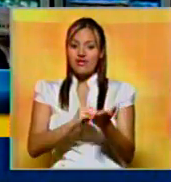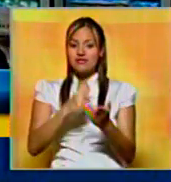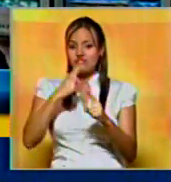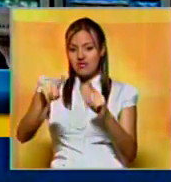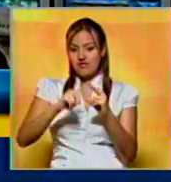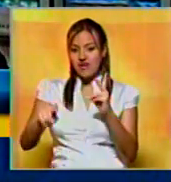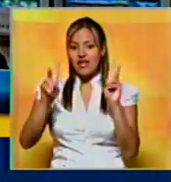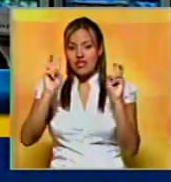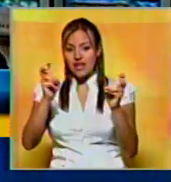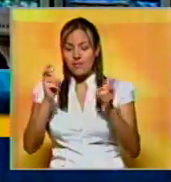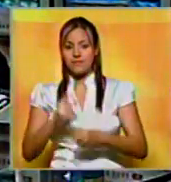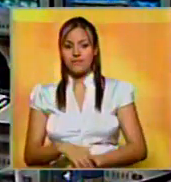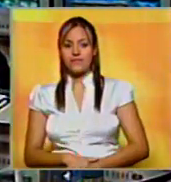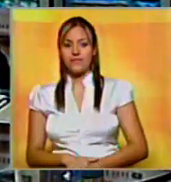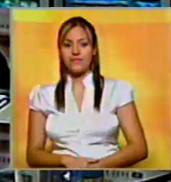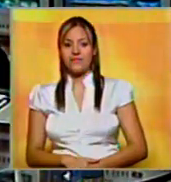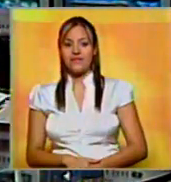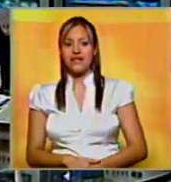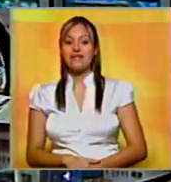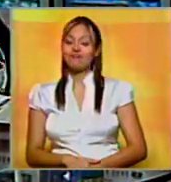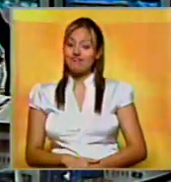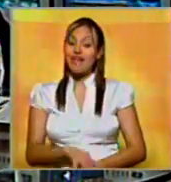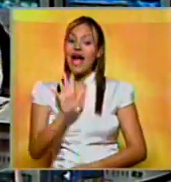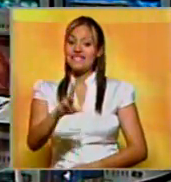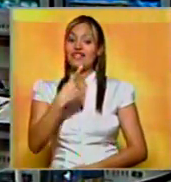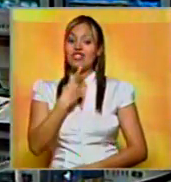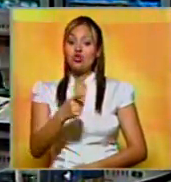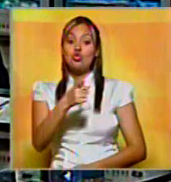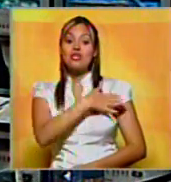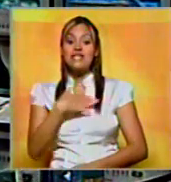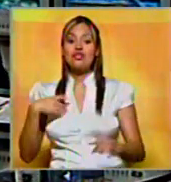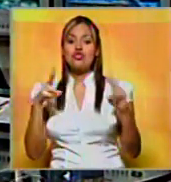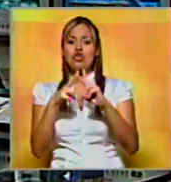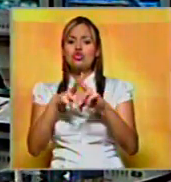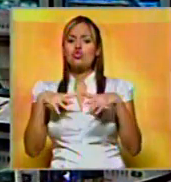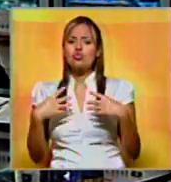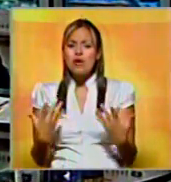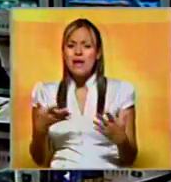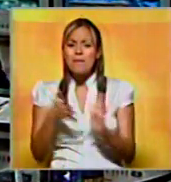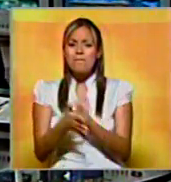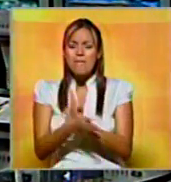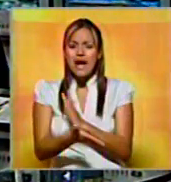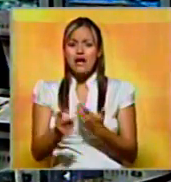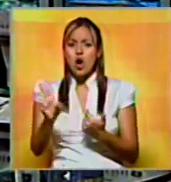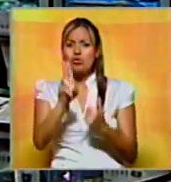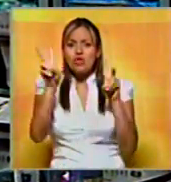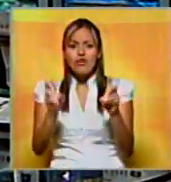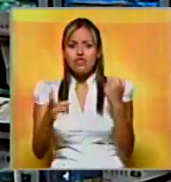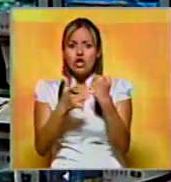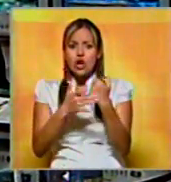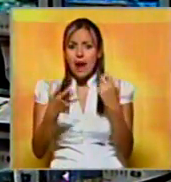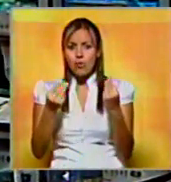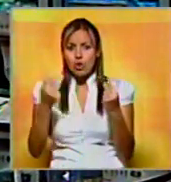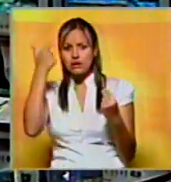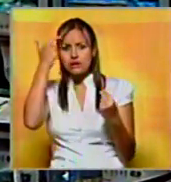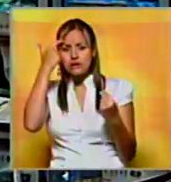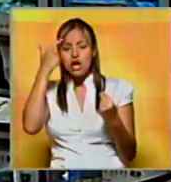temática en otra oportunidad. Bueno y como lo dice Euclides, si ustedes desean conocer cuáles son las consecuencias nocivas de las nuevas tecnologías,